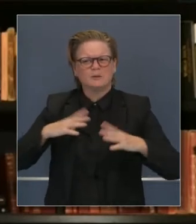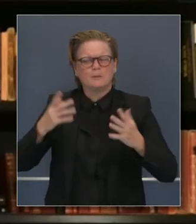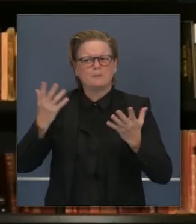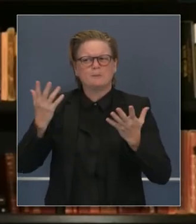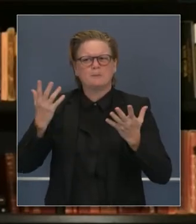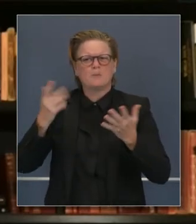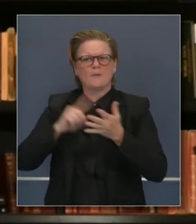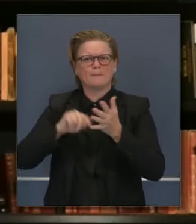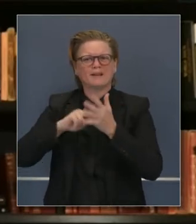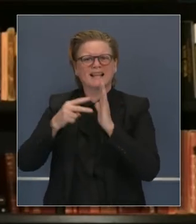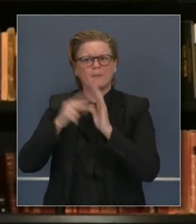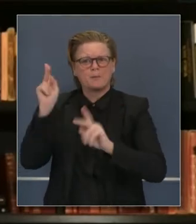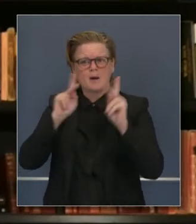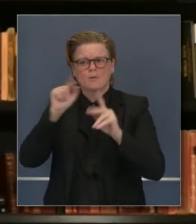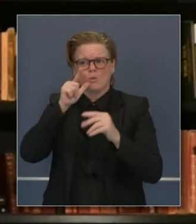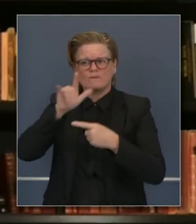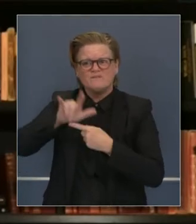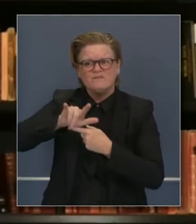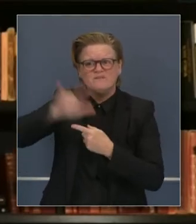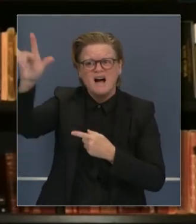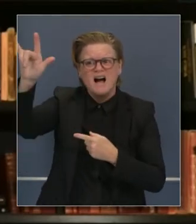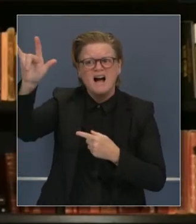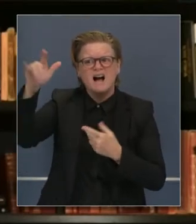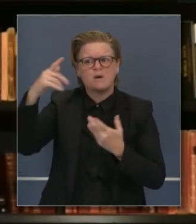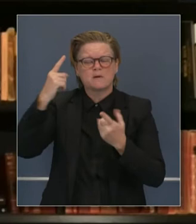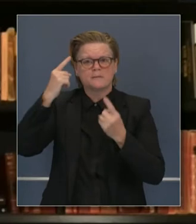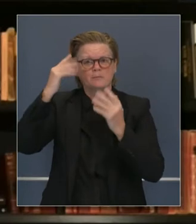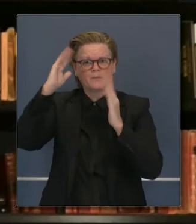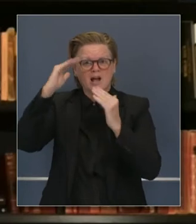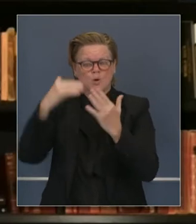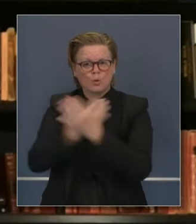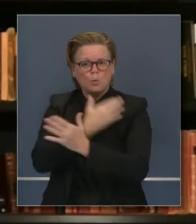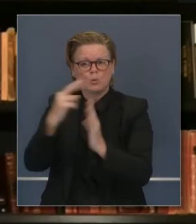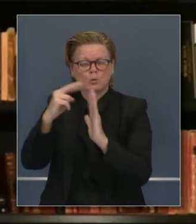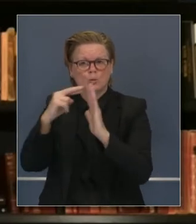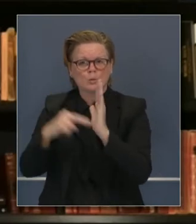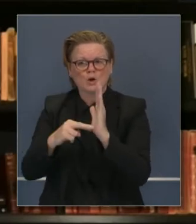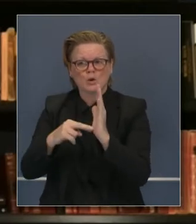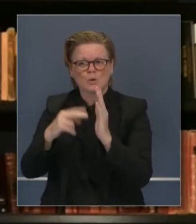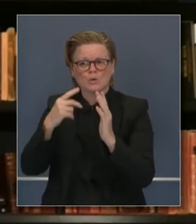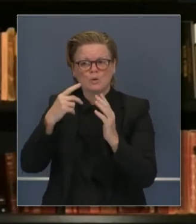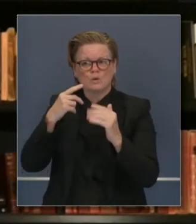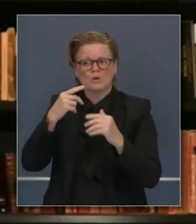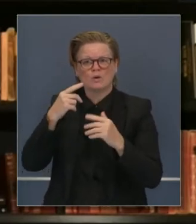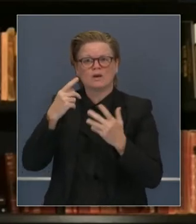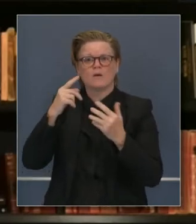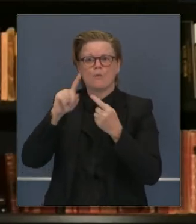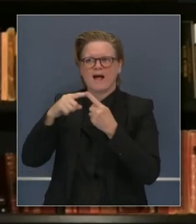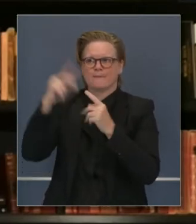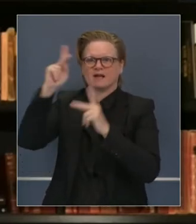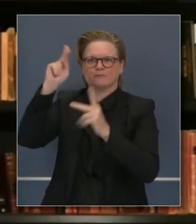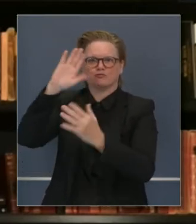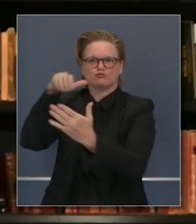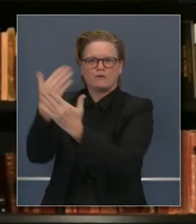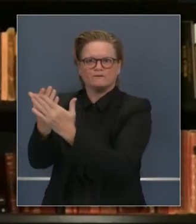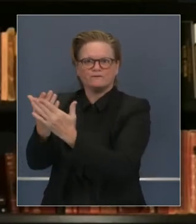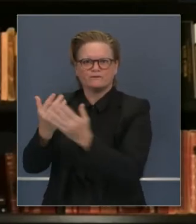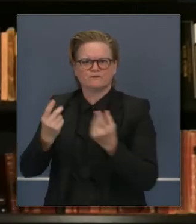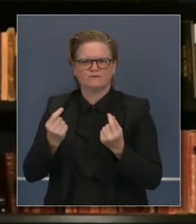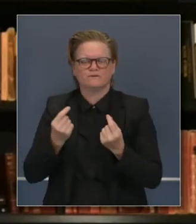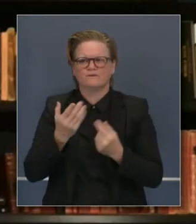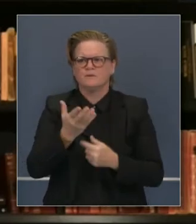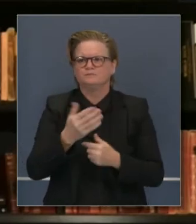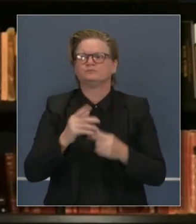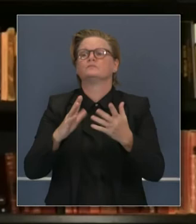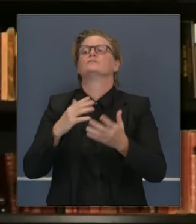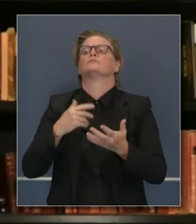festivos. ¿Qué esperamos nosotros para las personas que entran y salen del estado de los viajes? Pues